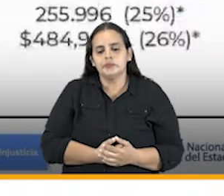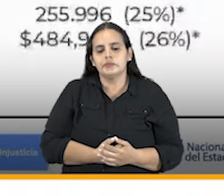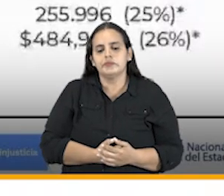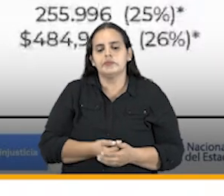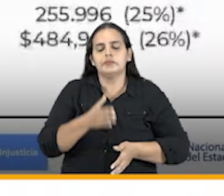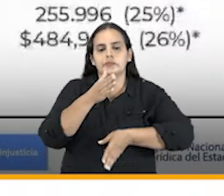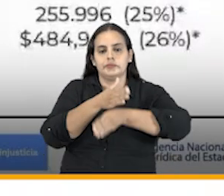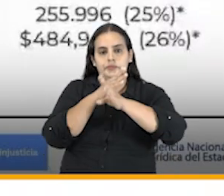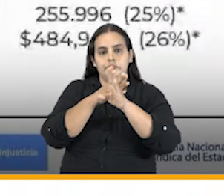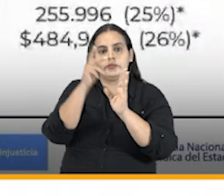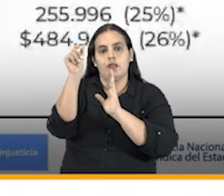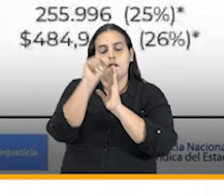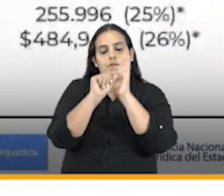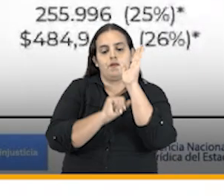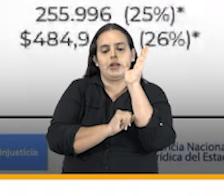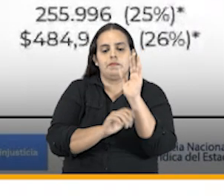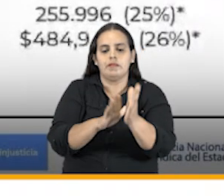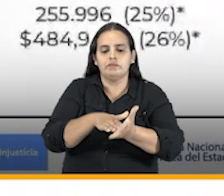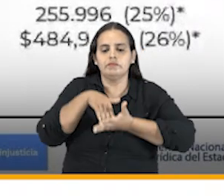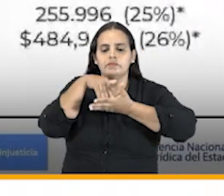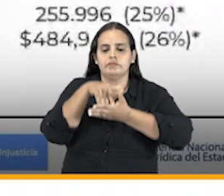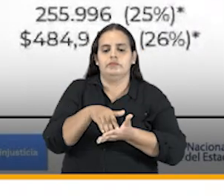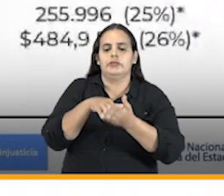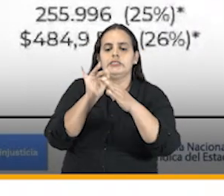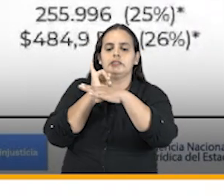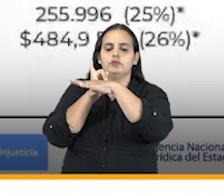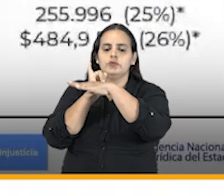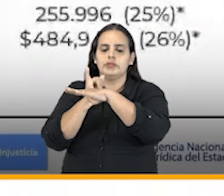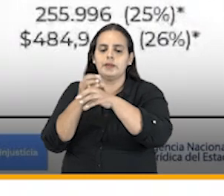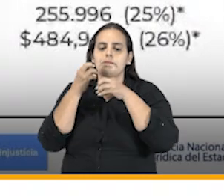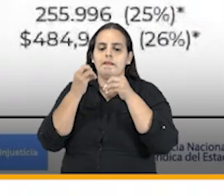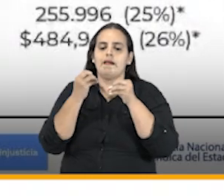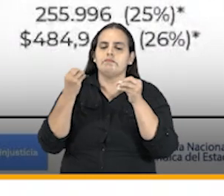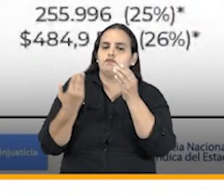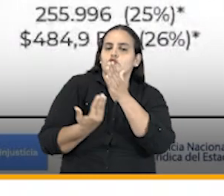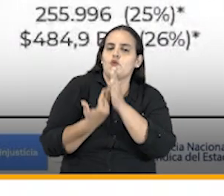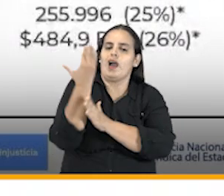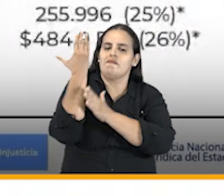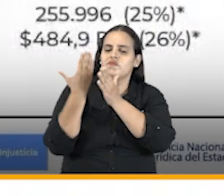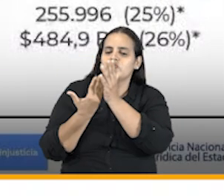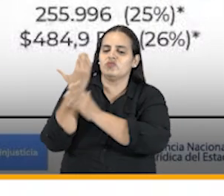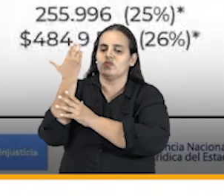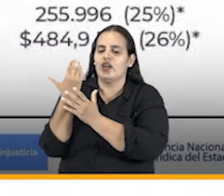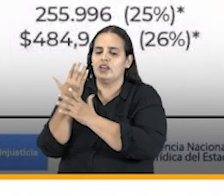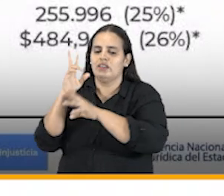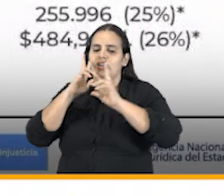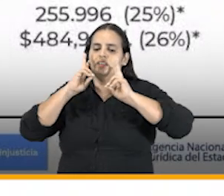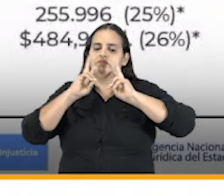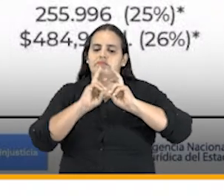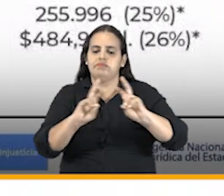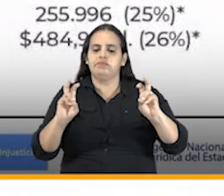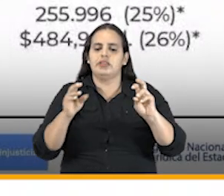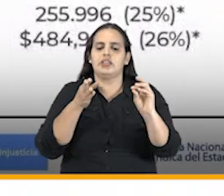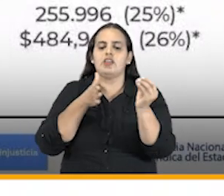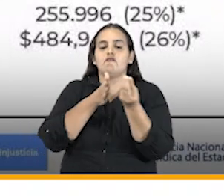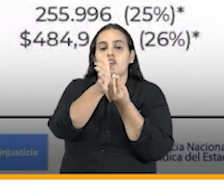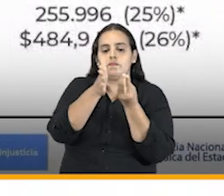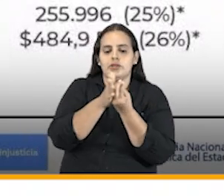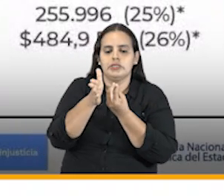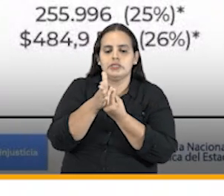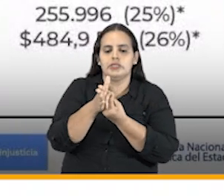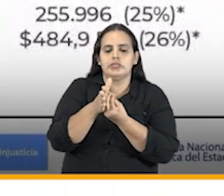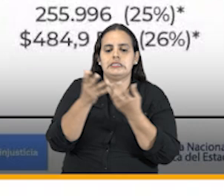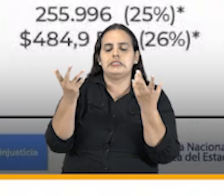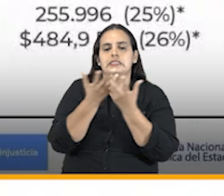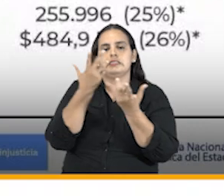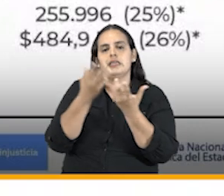continuamos con nuestro programa de fortalecimiento institucional para la actualización y explotación de la información registrada en